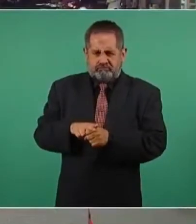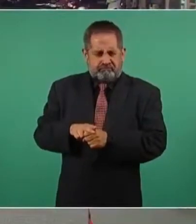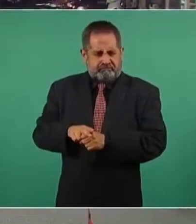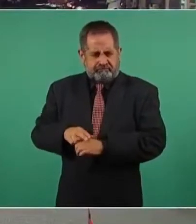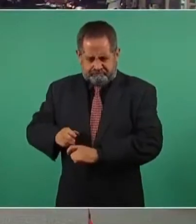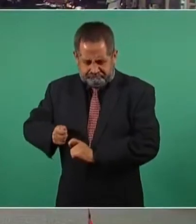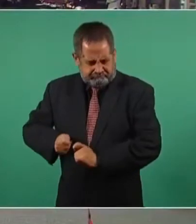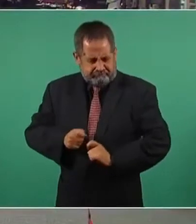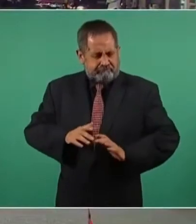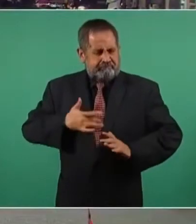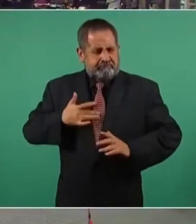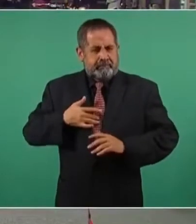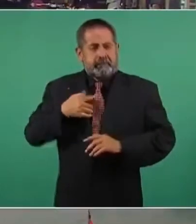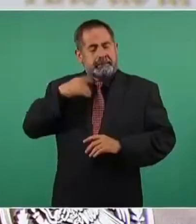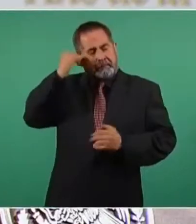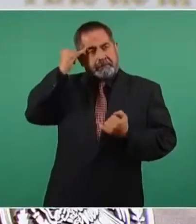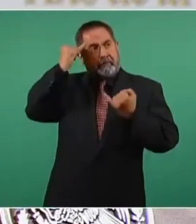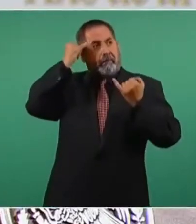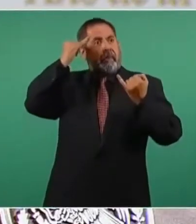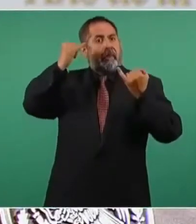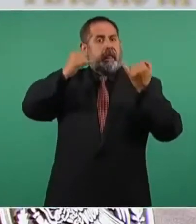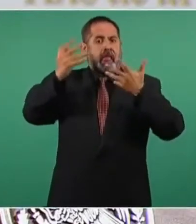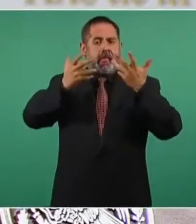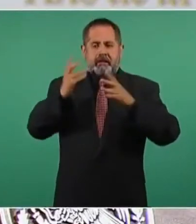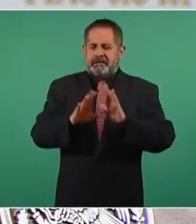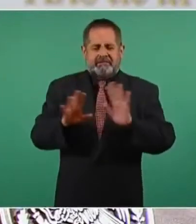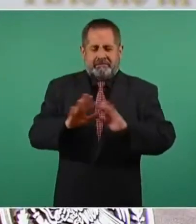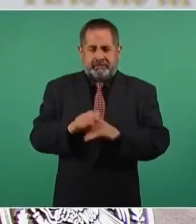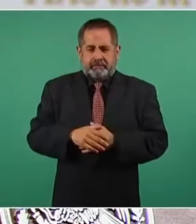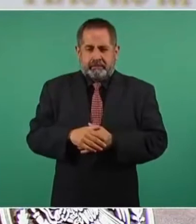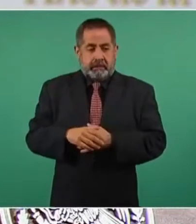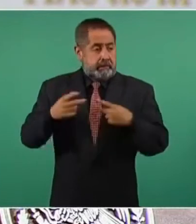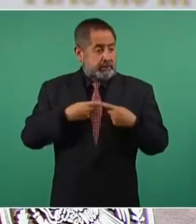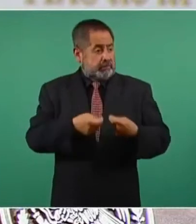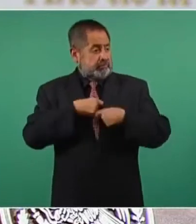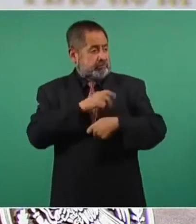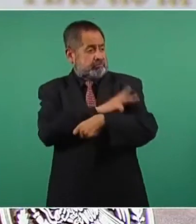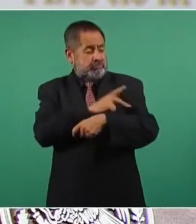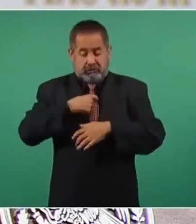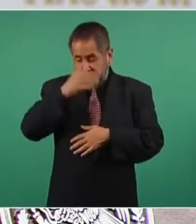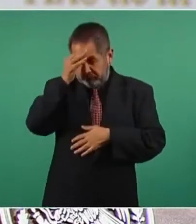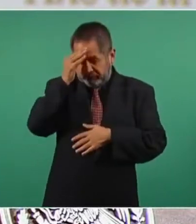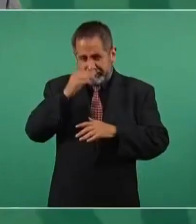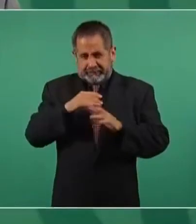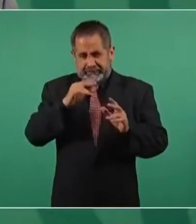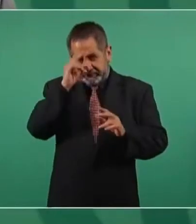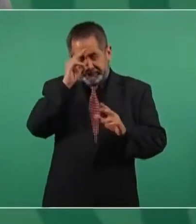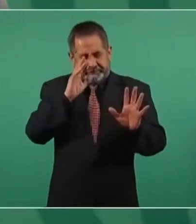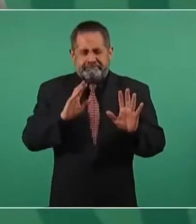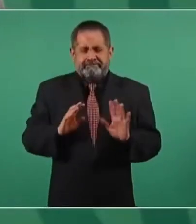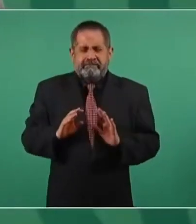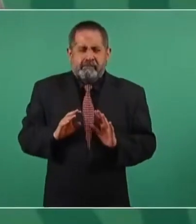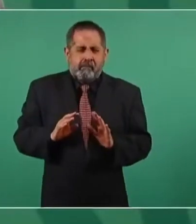tierra no le evito dicen que el poder a tonta a los inteligentes